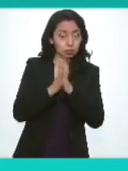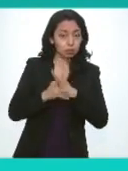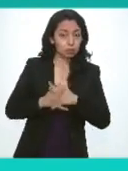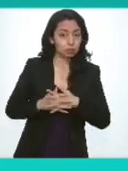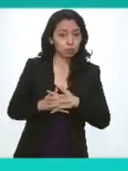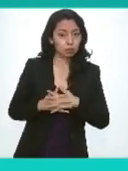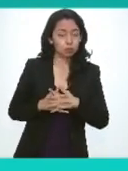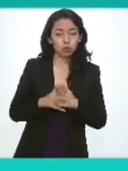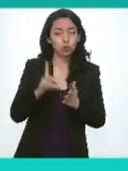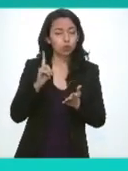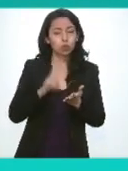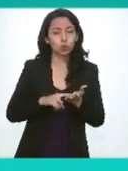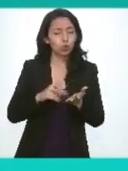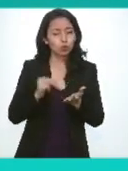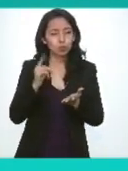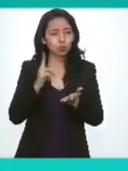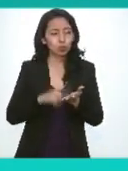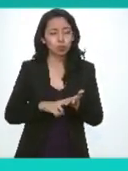creo que no